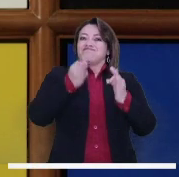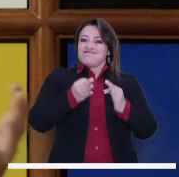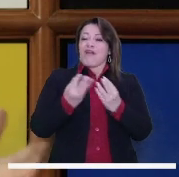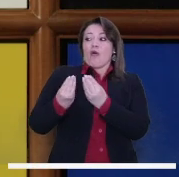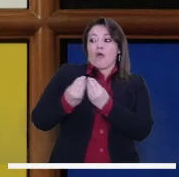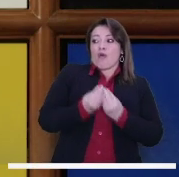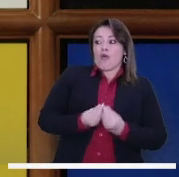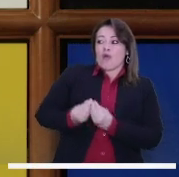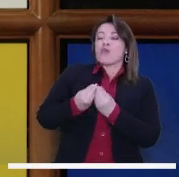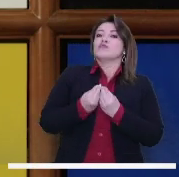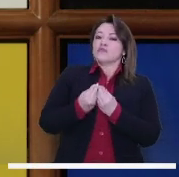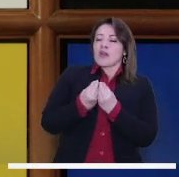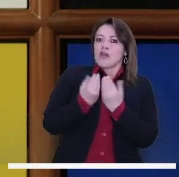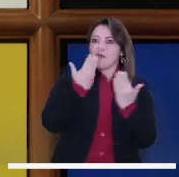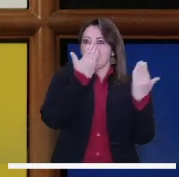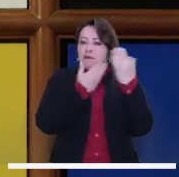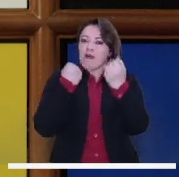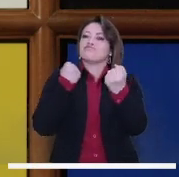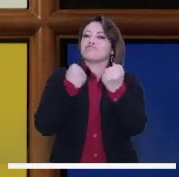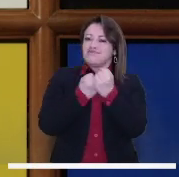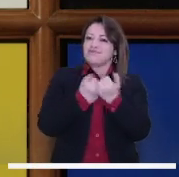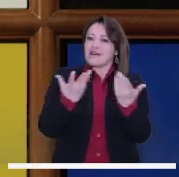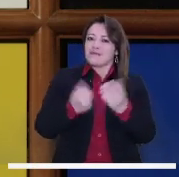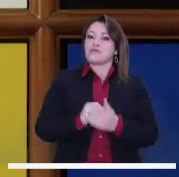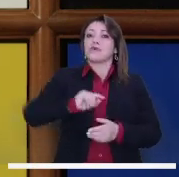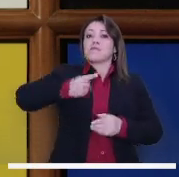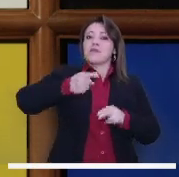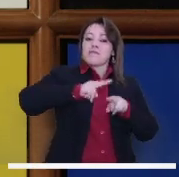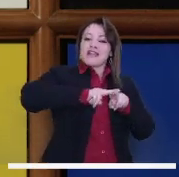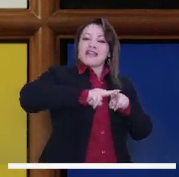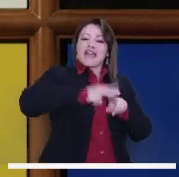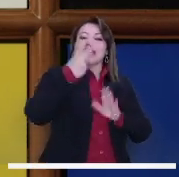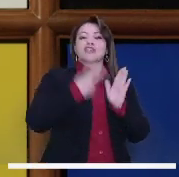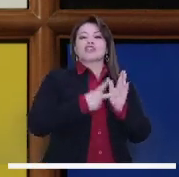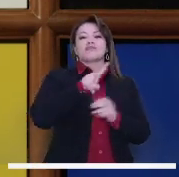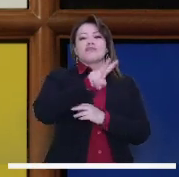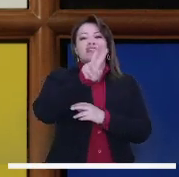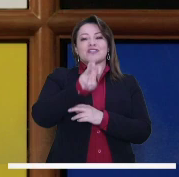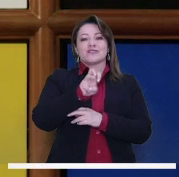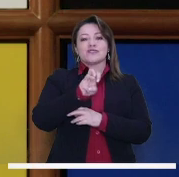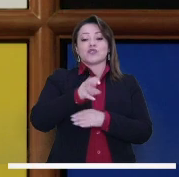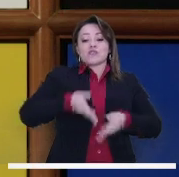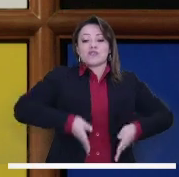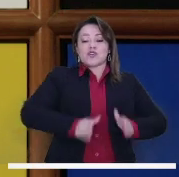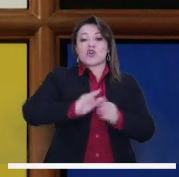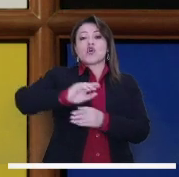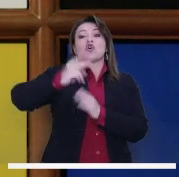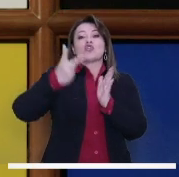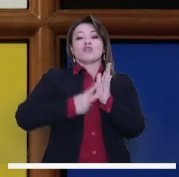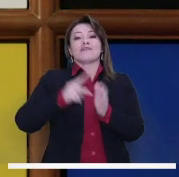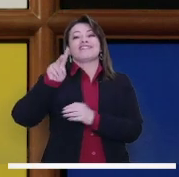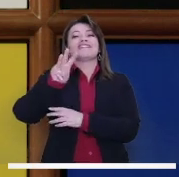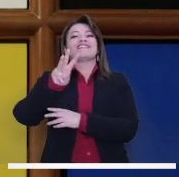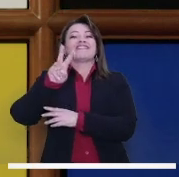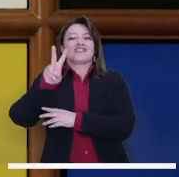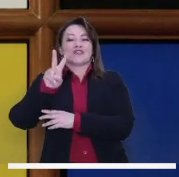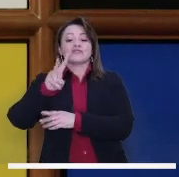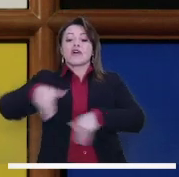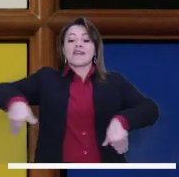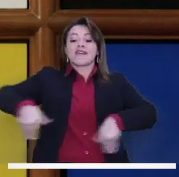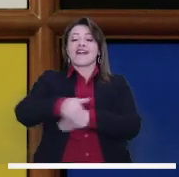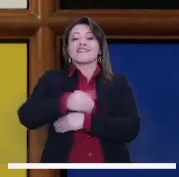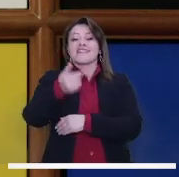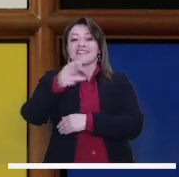periodo nosotros como concejales hemos visto que se pueden realizar primera línea 2028 segunda línea 2032 Regiotrán del Norte